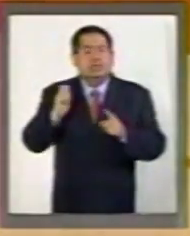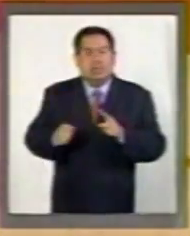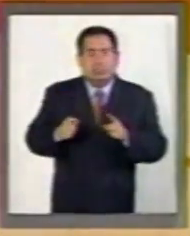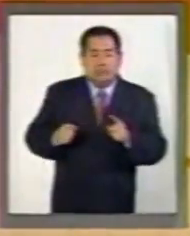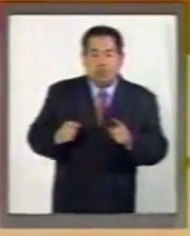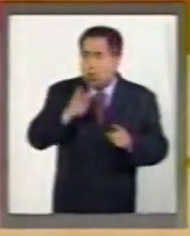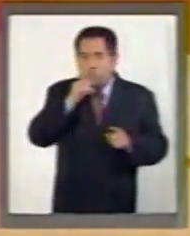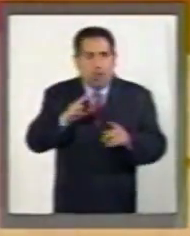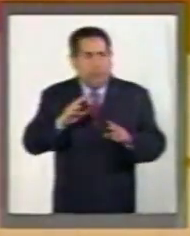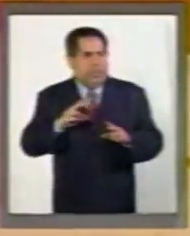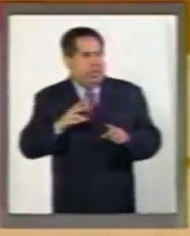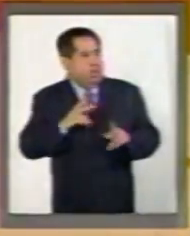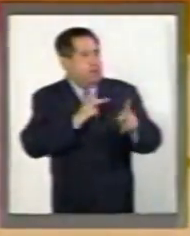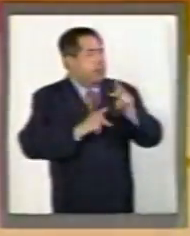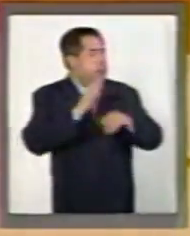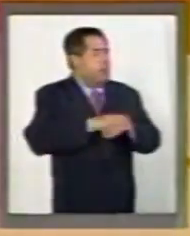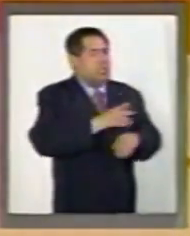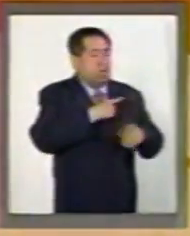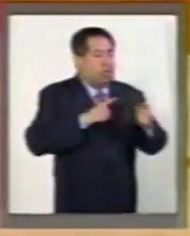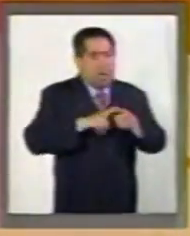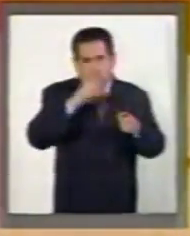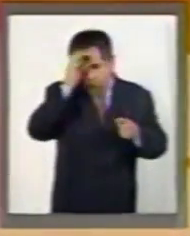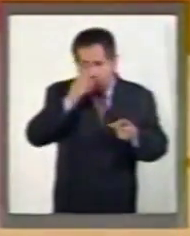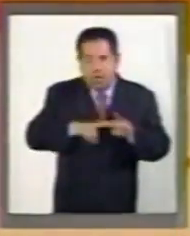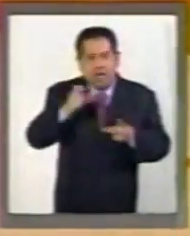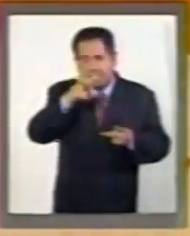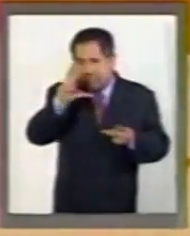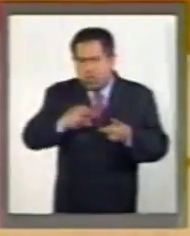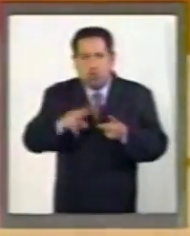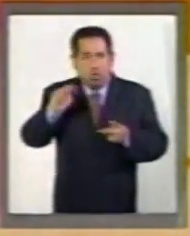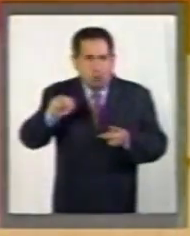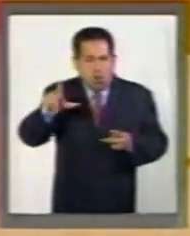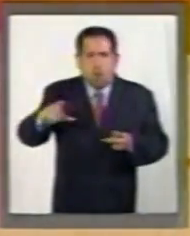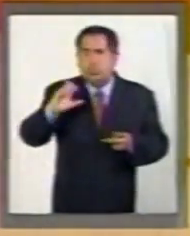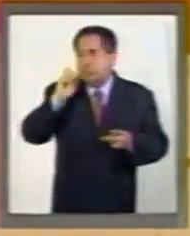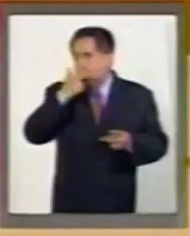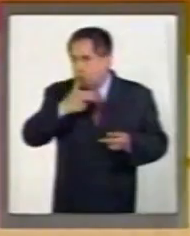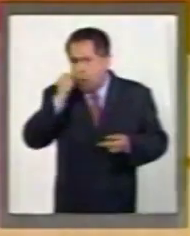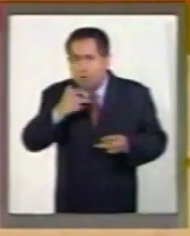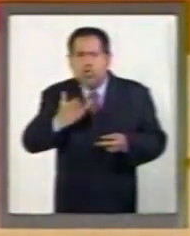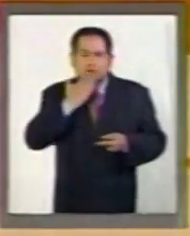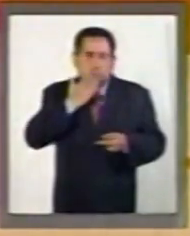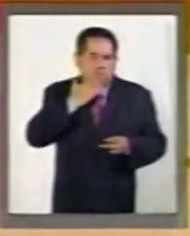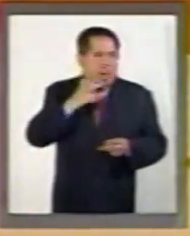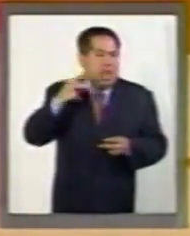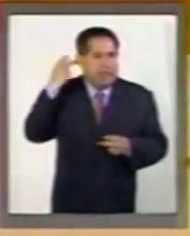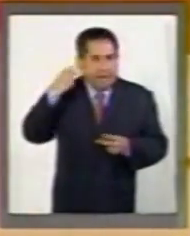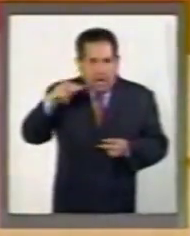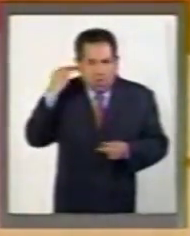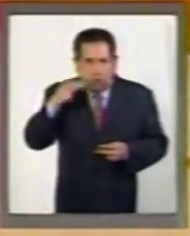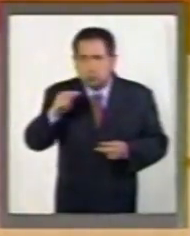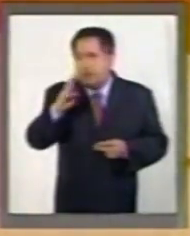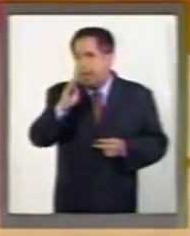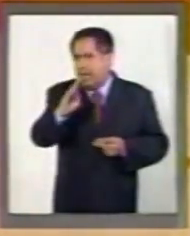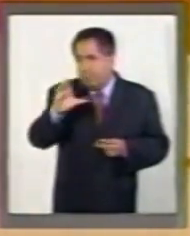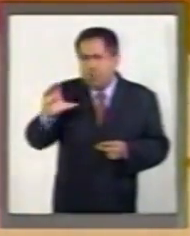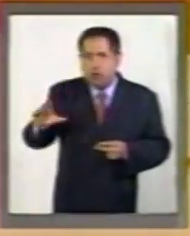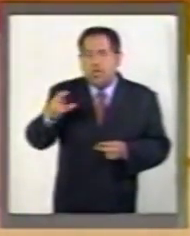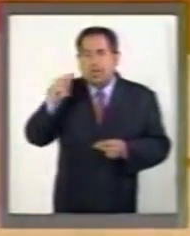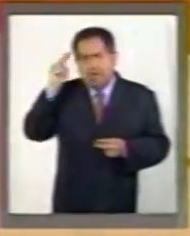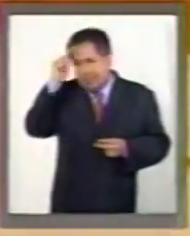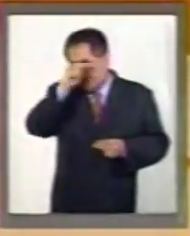contratación de deuda a Coahuila, Quintana Roo, Nuevo León, Chihuahua, Sonora, Veracruz, Baja California,